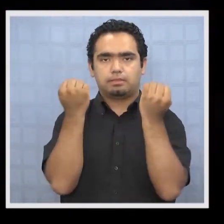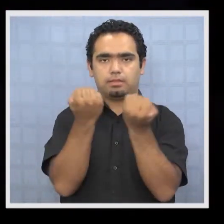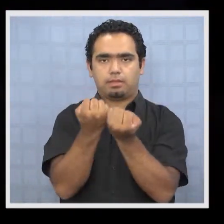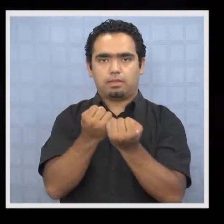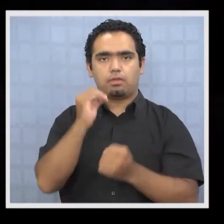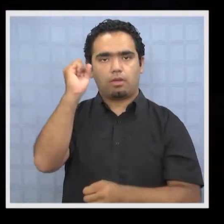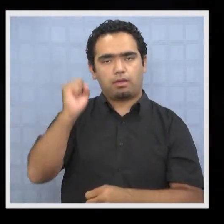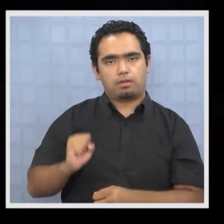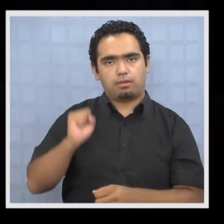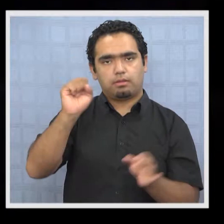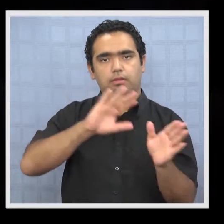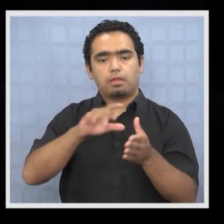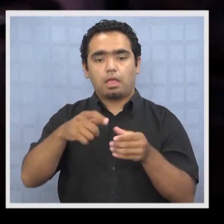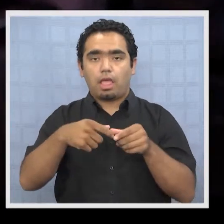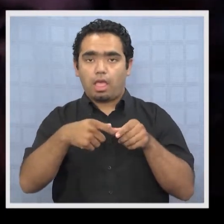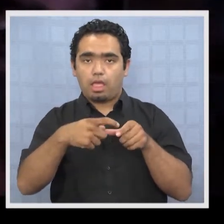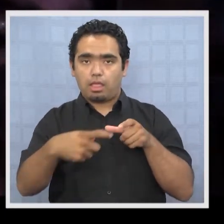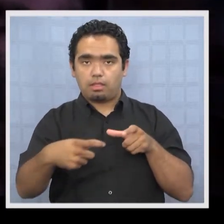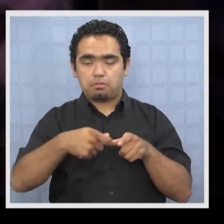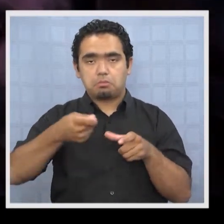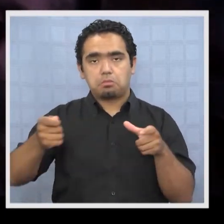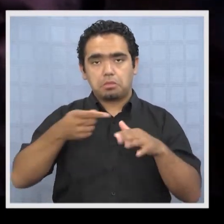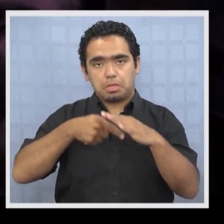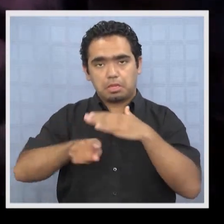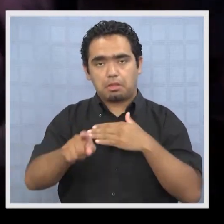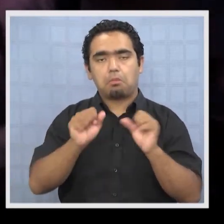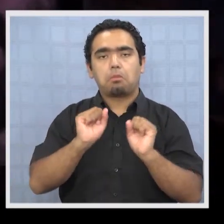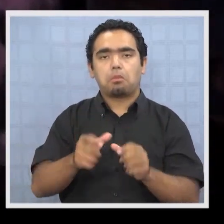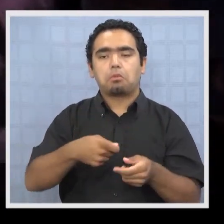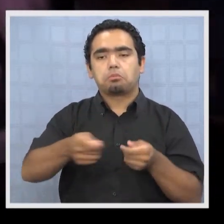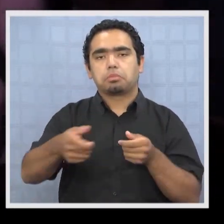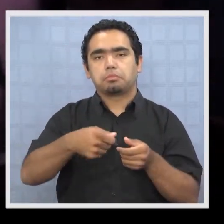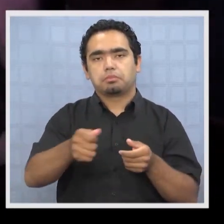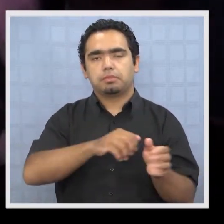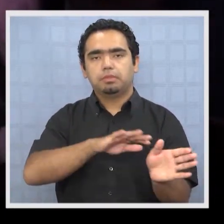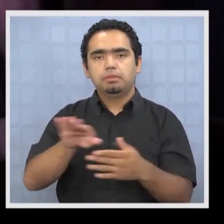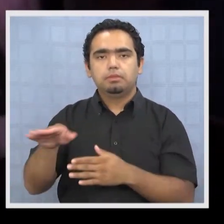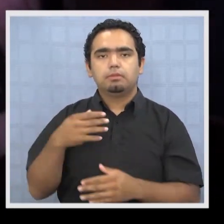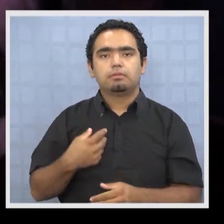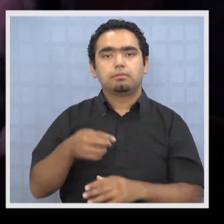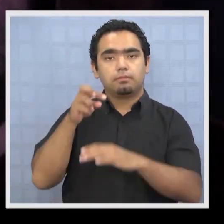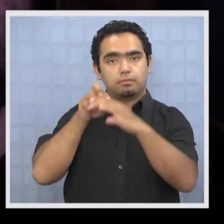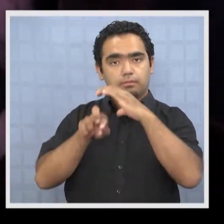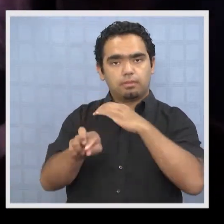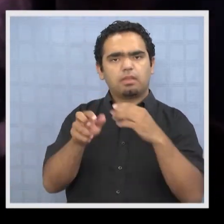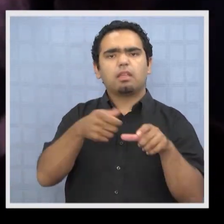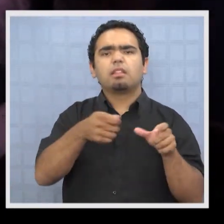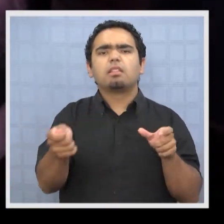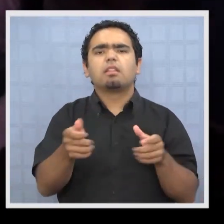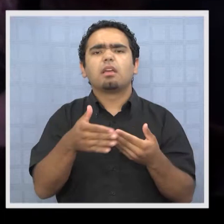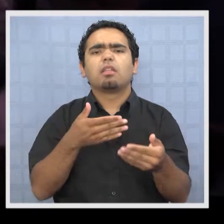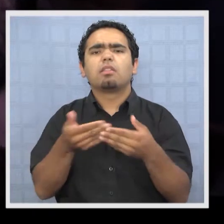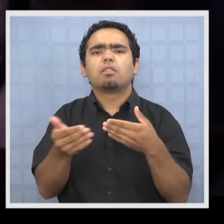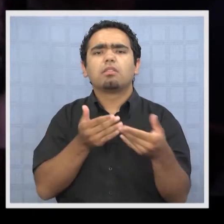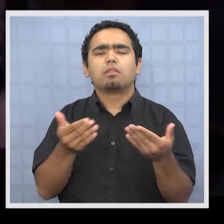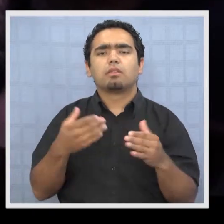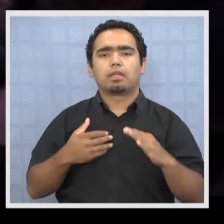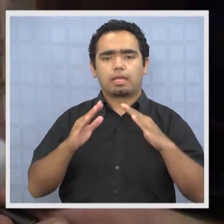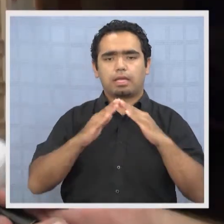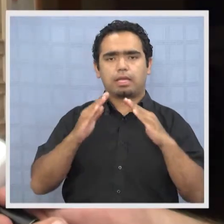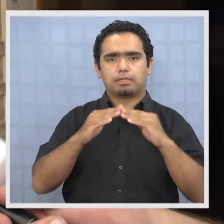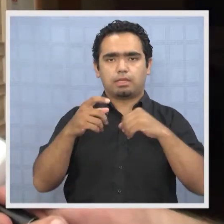Gavancha. Las entradas ya pueden ser retiradas por la comunidad. En Pica las entradas se pueden obtener